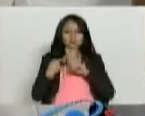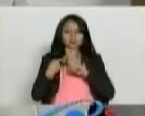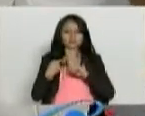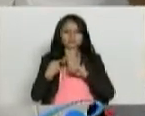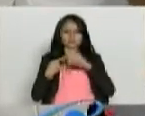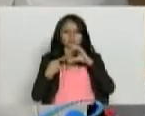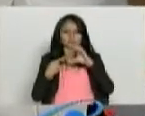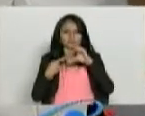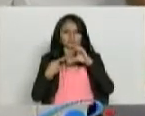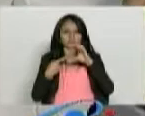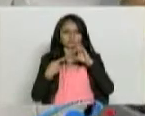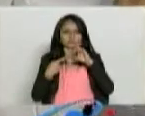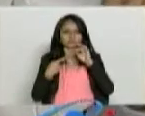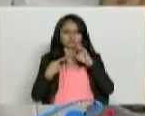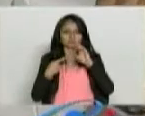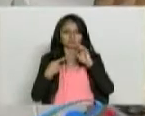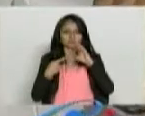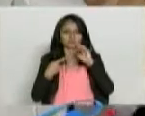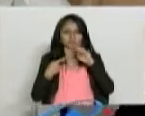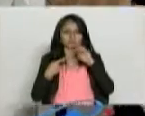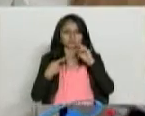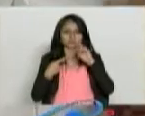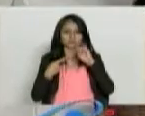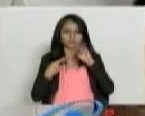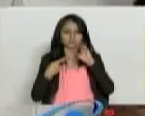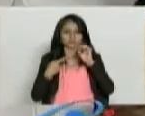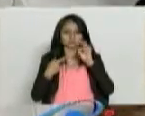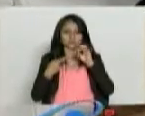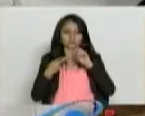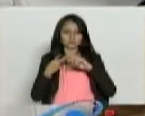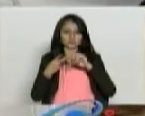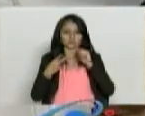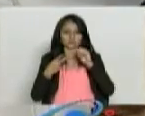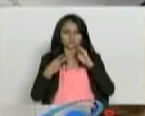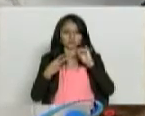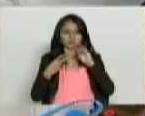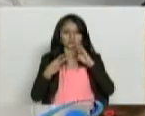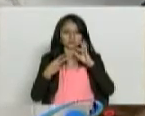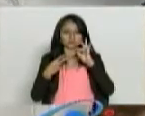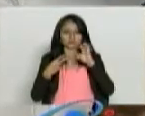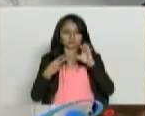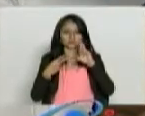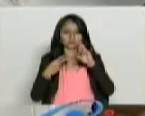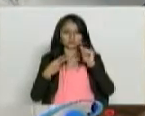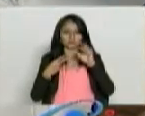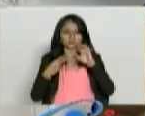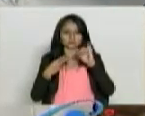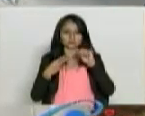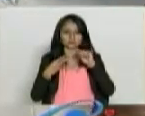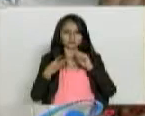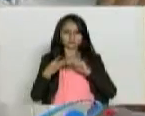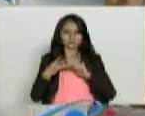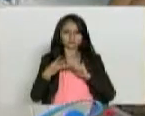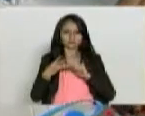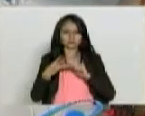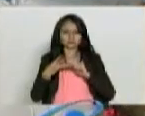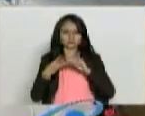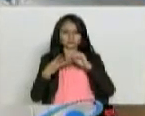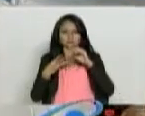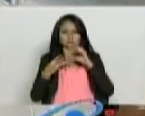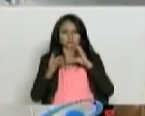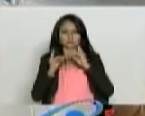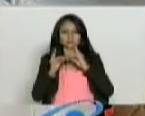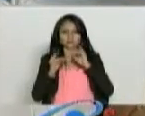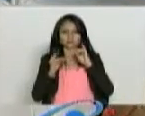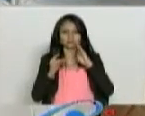electroacupuntura. Está la apiterapia, que el próximo jueves voy a hacer un especial de apiterapia de abejas. Está la cámara